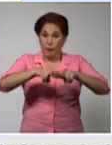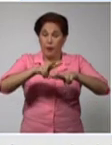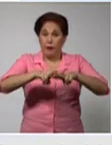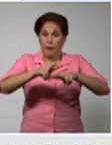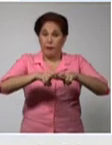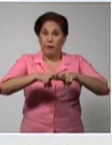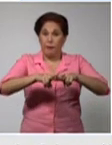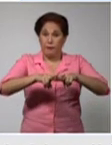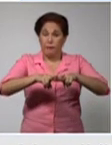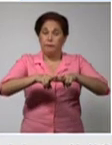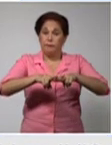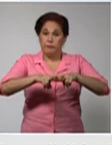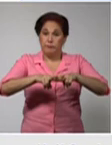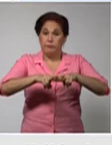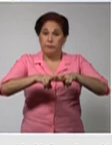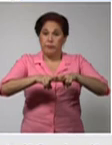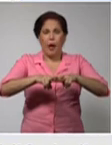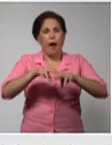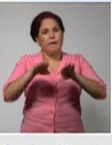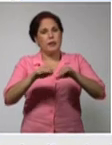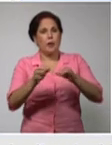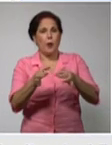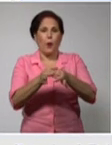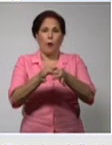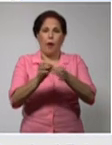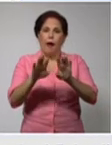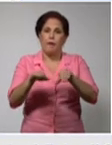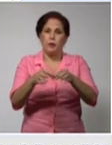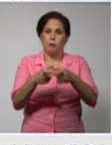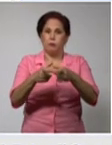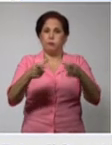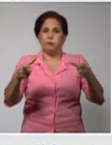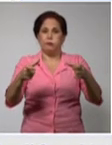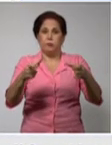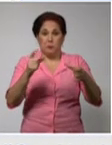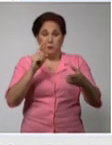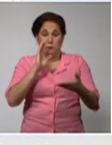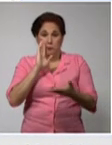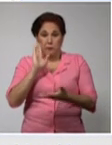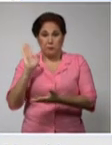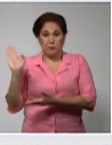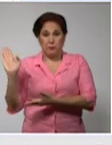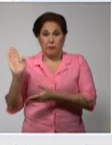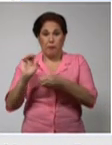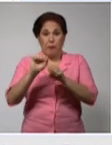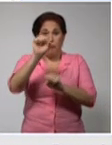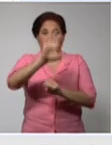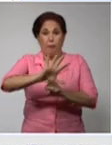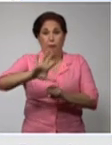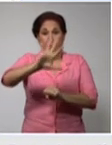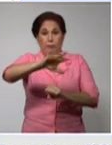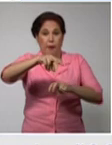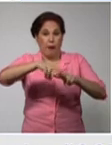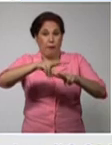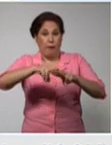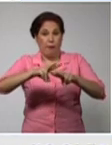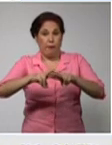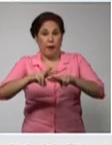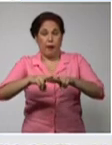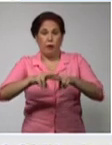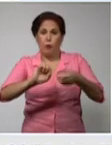un día disminuye, otro día aumenta, se puede ver en la curva, todavía no se logra